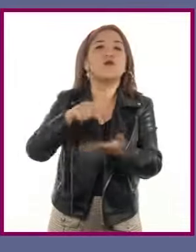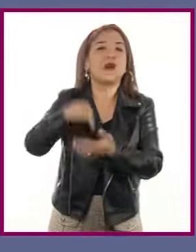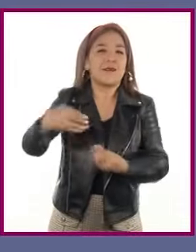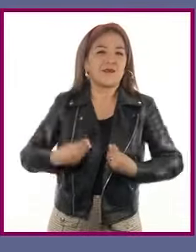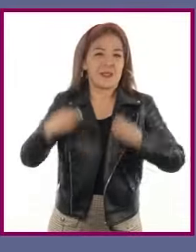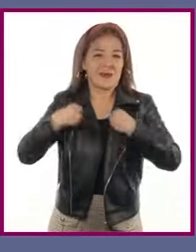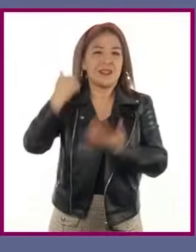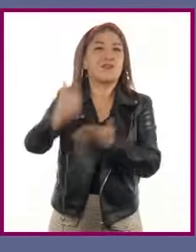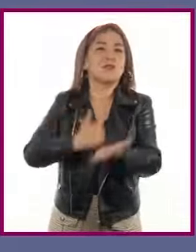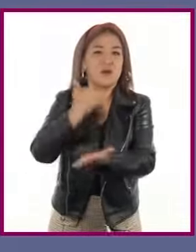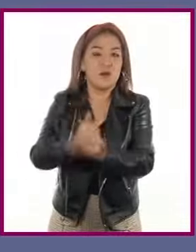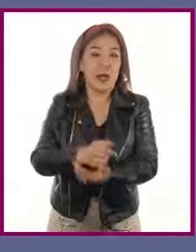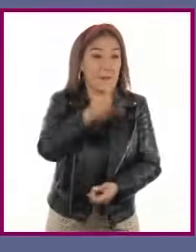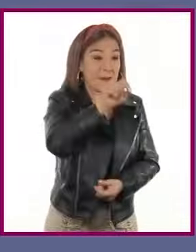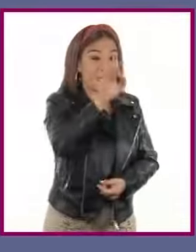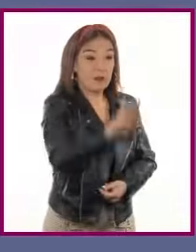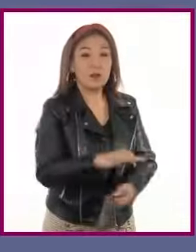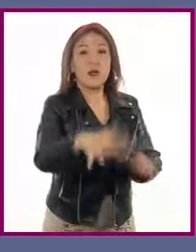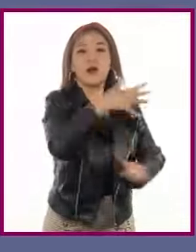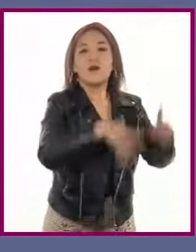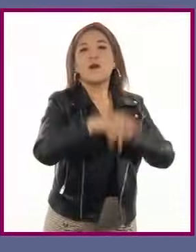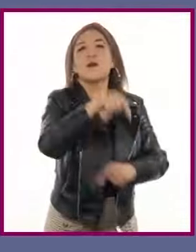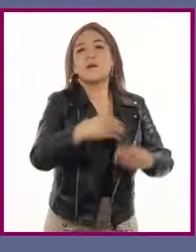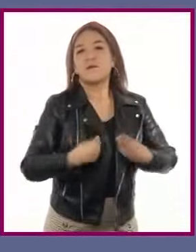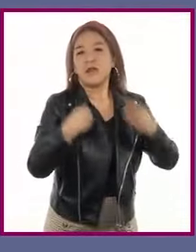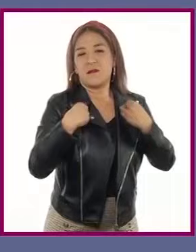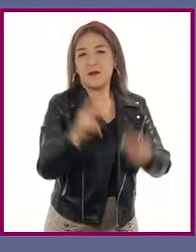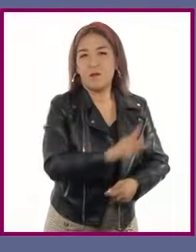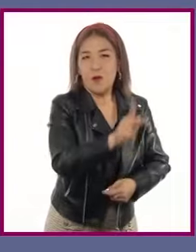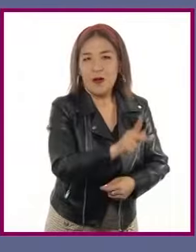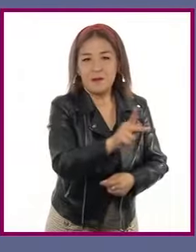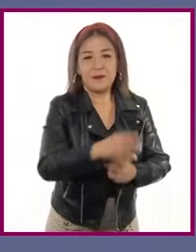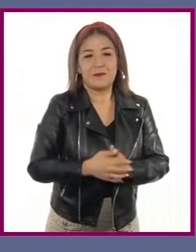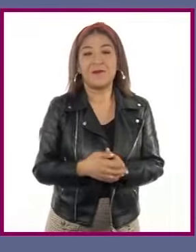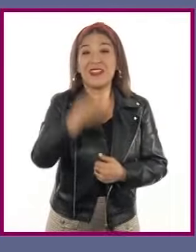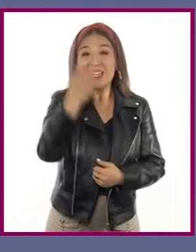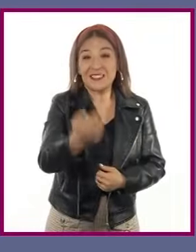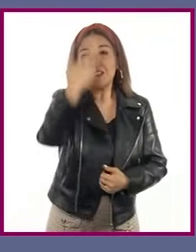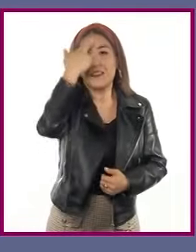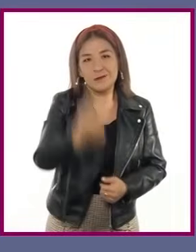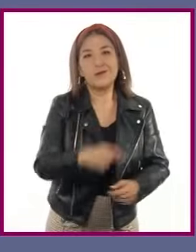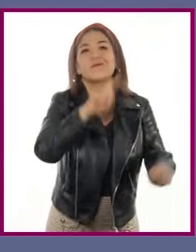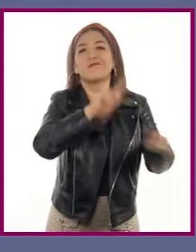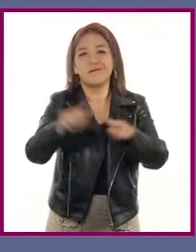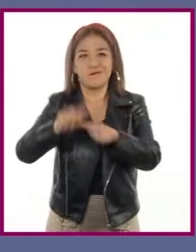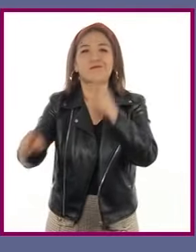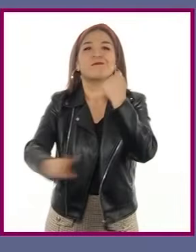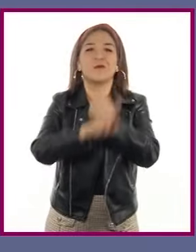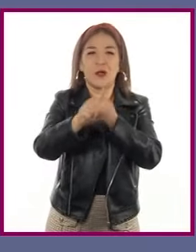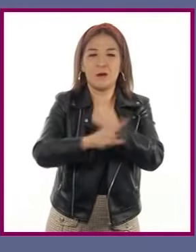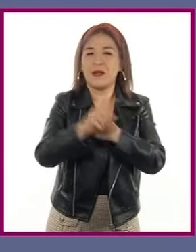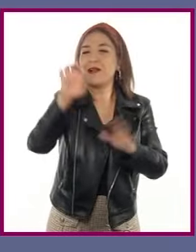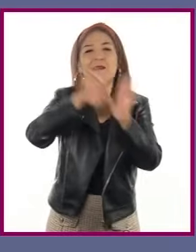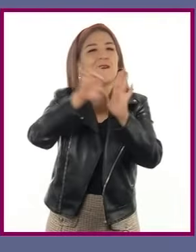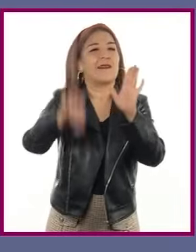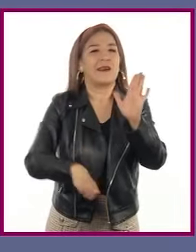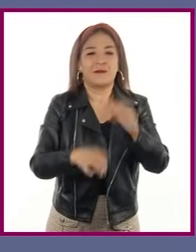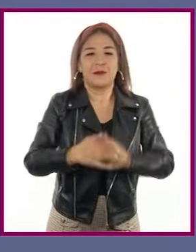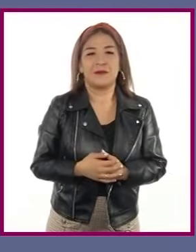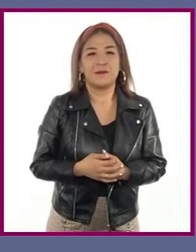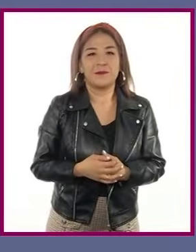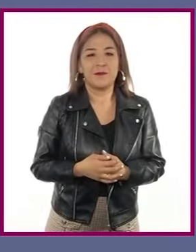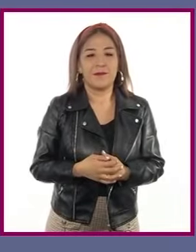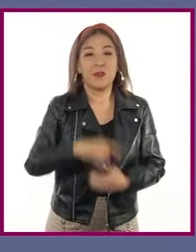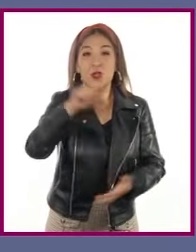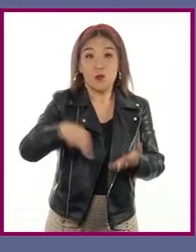y solo el 20% habita localidades rurales. Esto trae consigo diversas consecuencias. Por ejemplo, en los